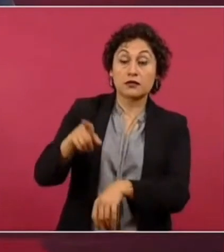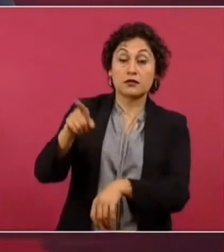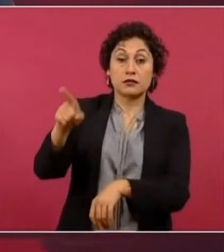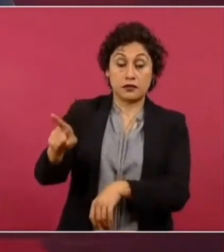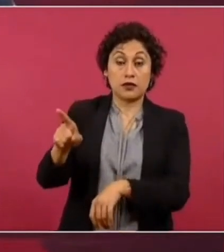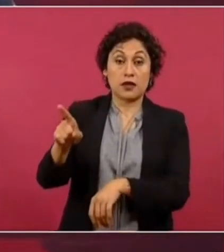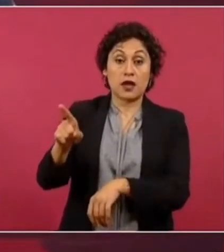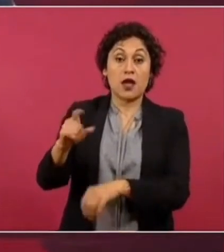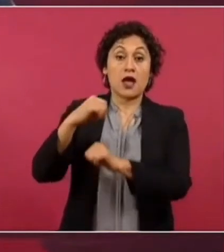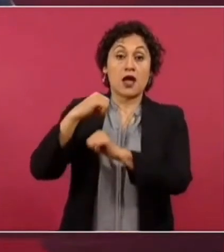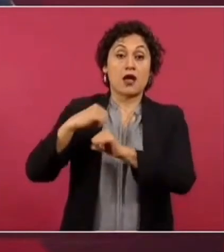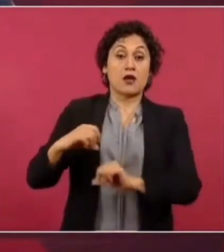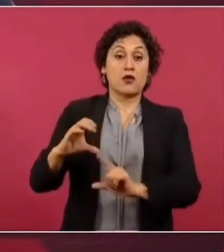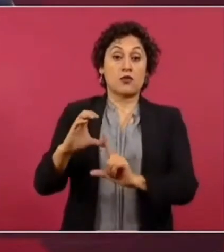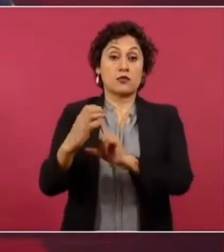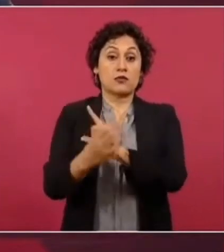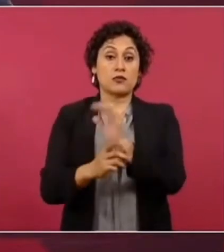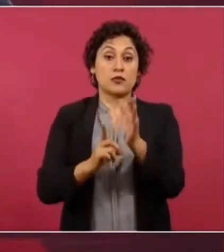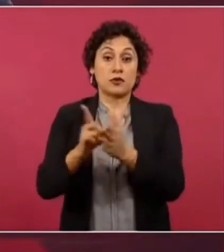que